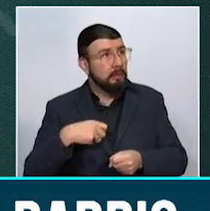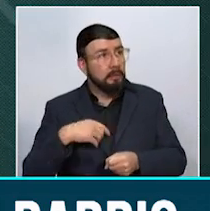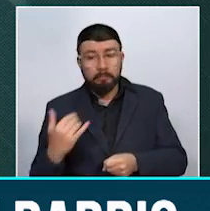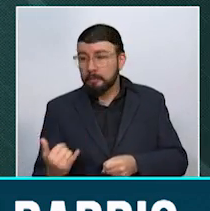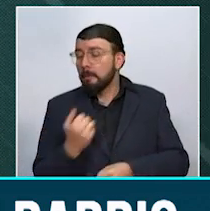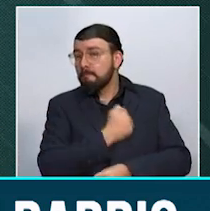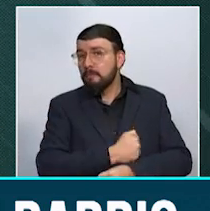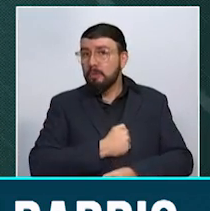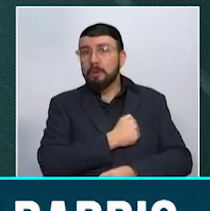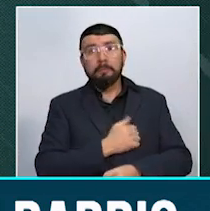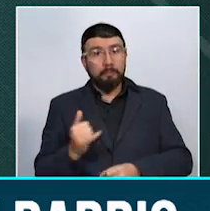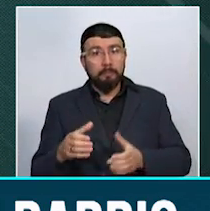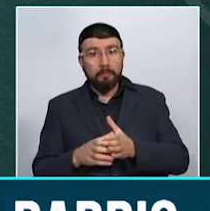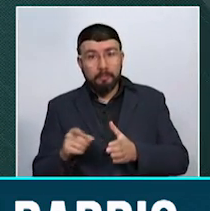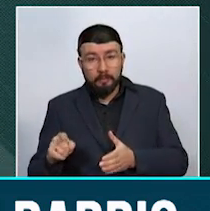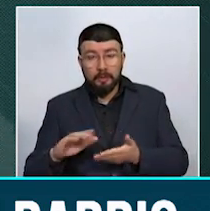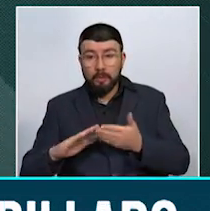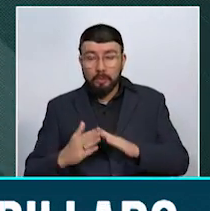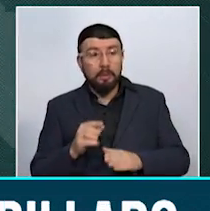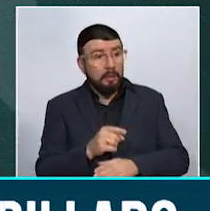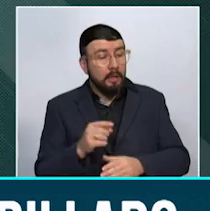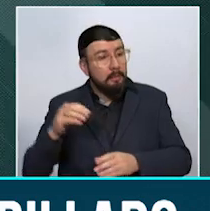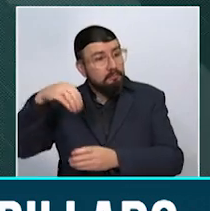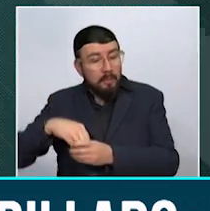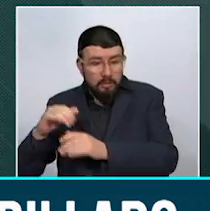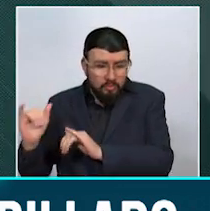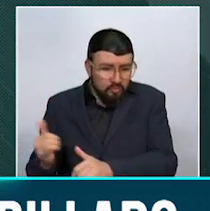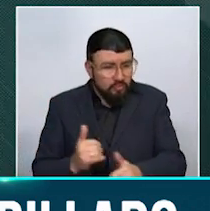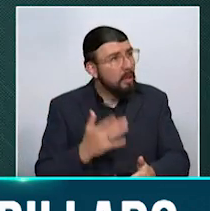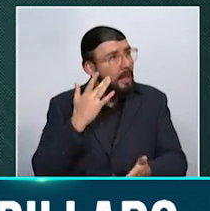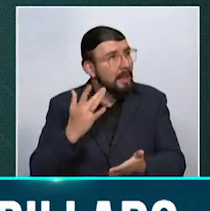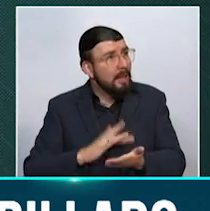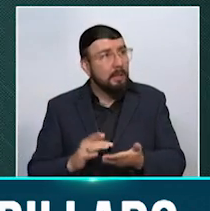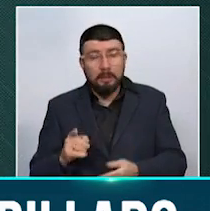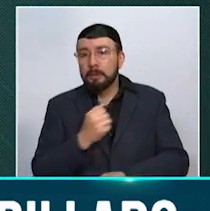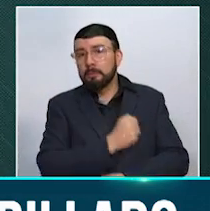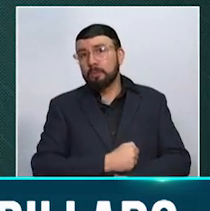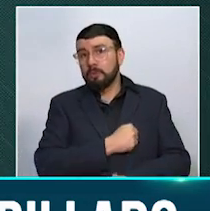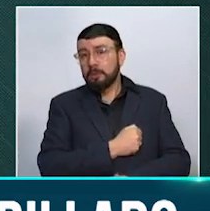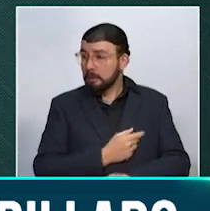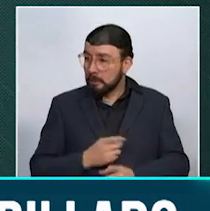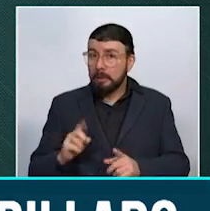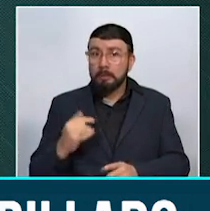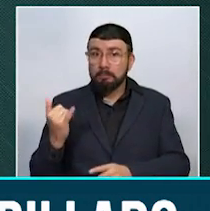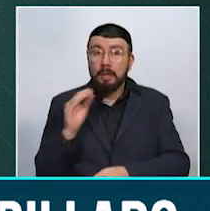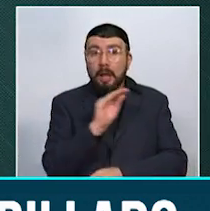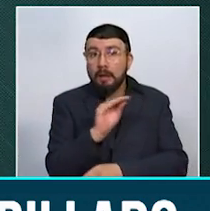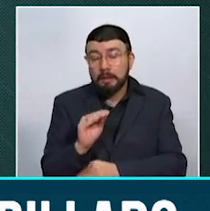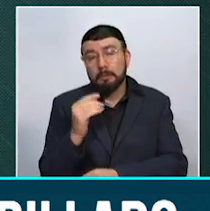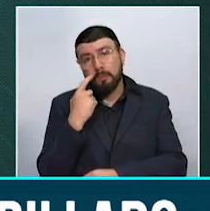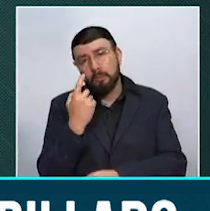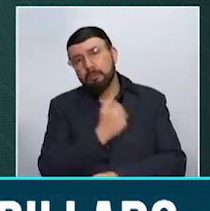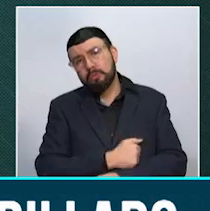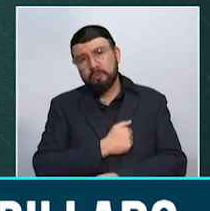le pide también a la comunidad y a la empresa de acueducto de aseo para que tomen las medidas respectivas. Allí también el llamado es para los ciudadanos para que